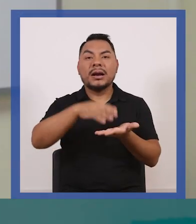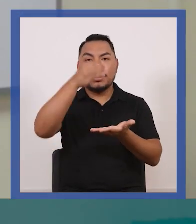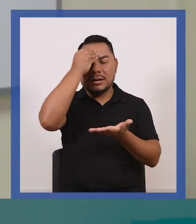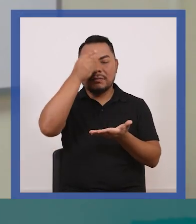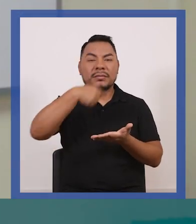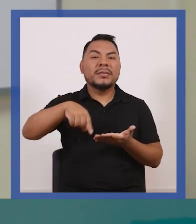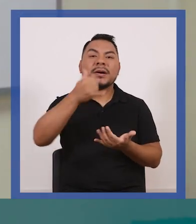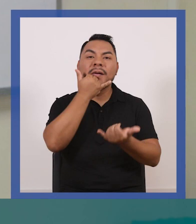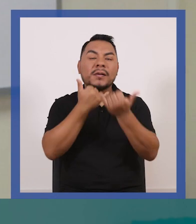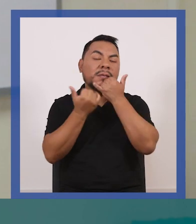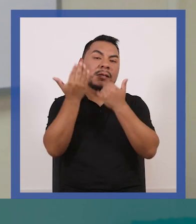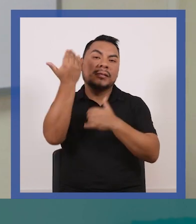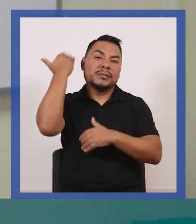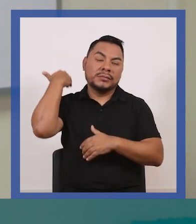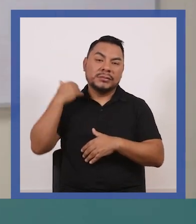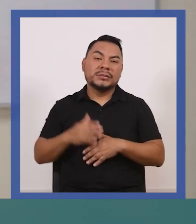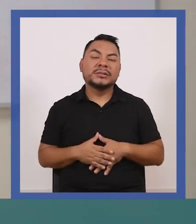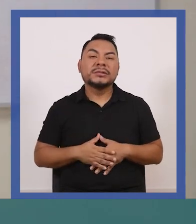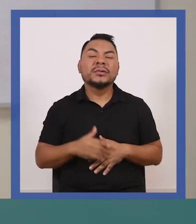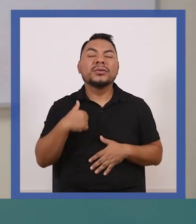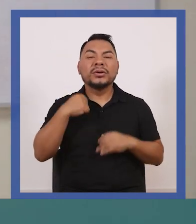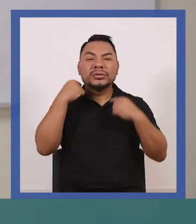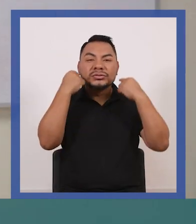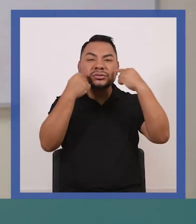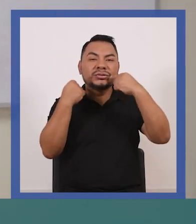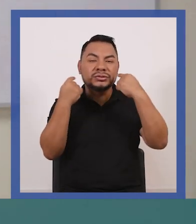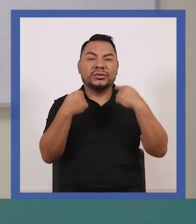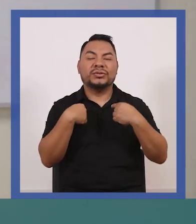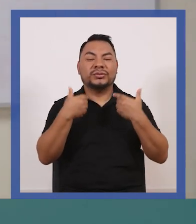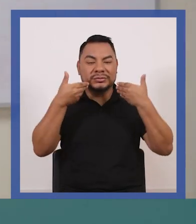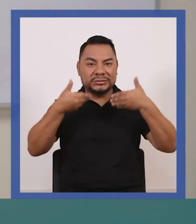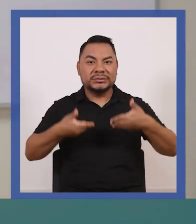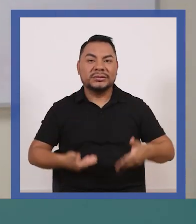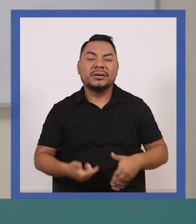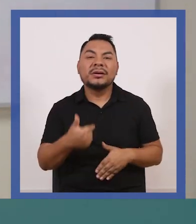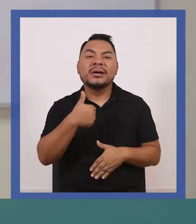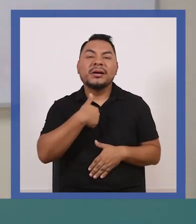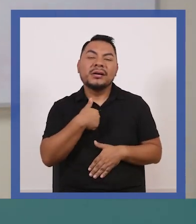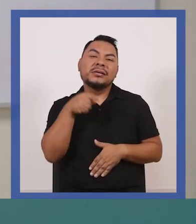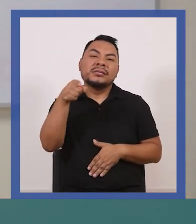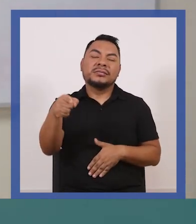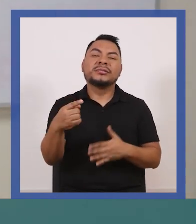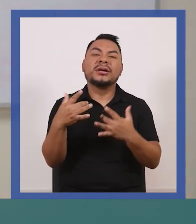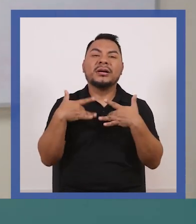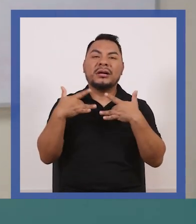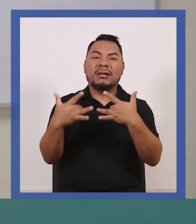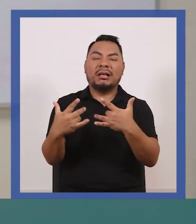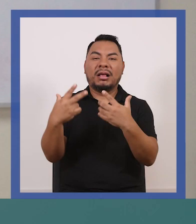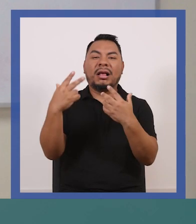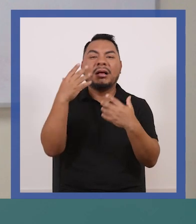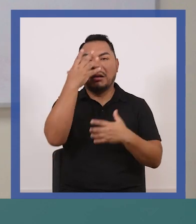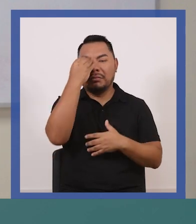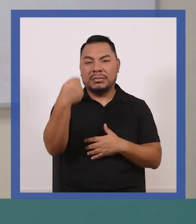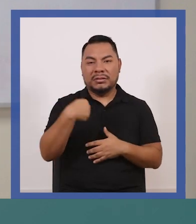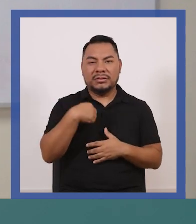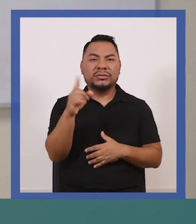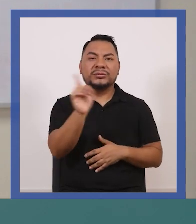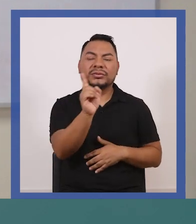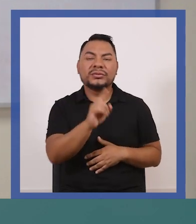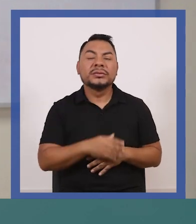aprender de los errores del pasado. Cholo soy y no me compadezcas